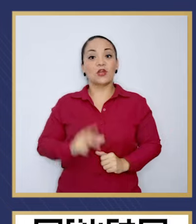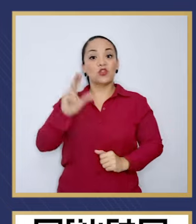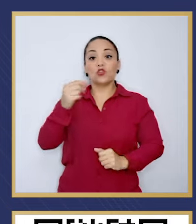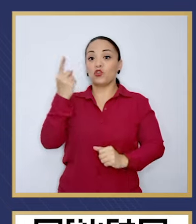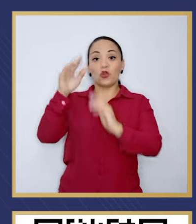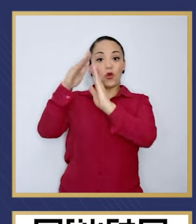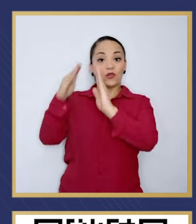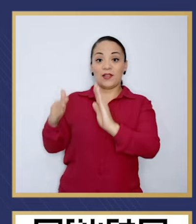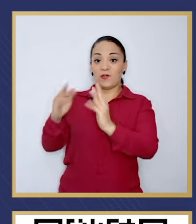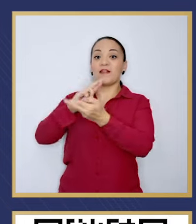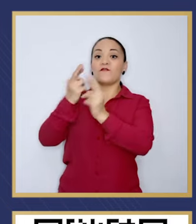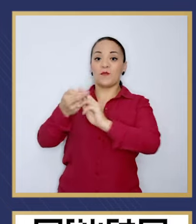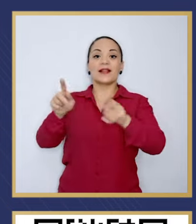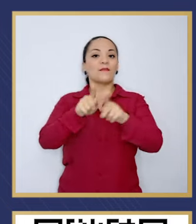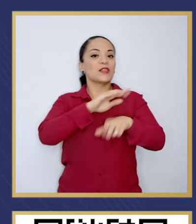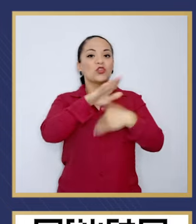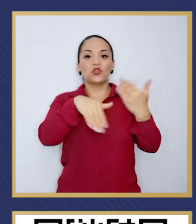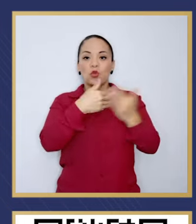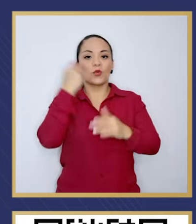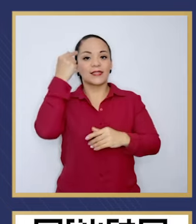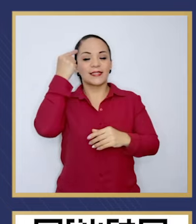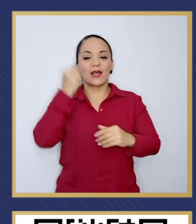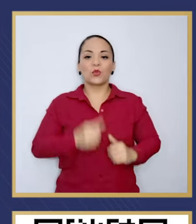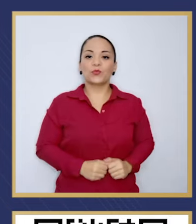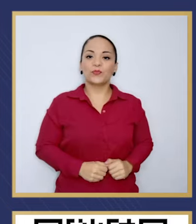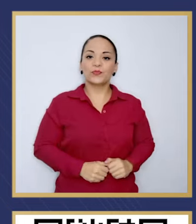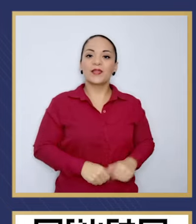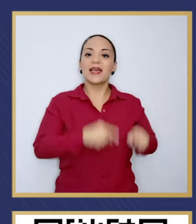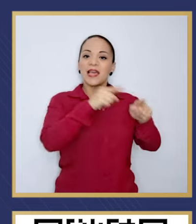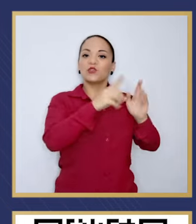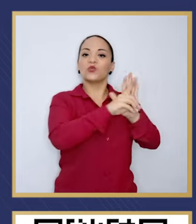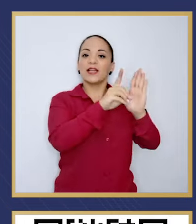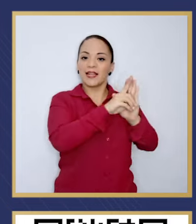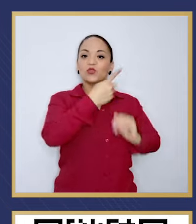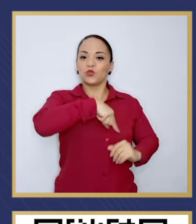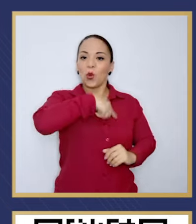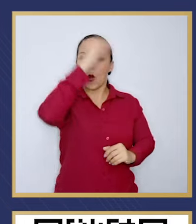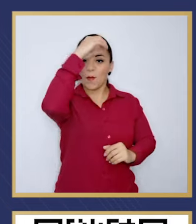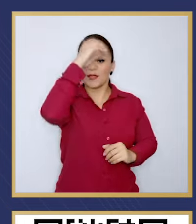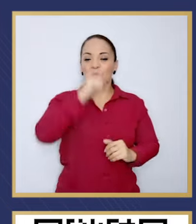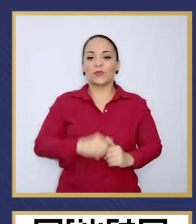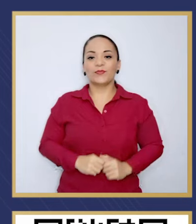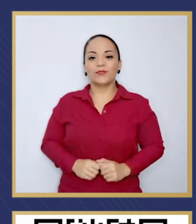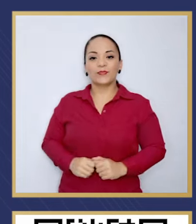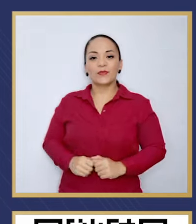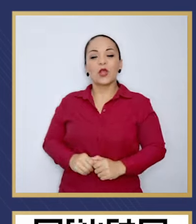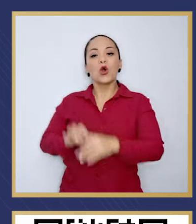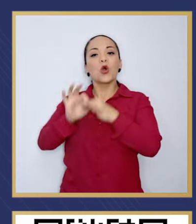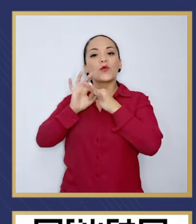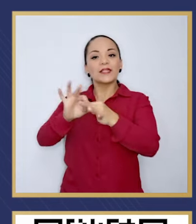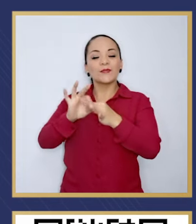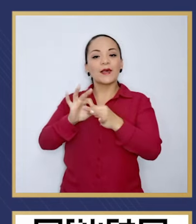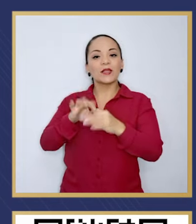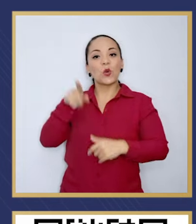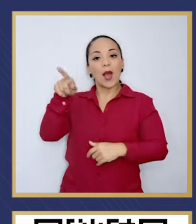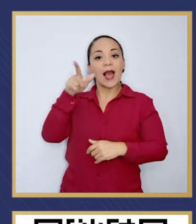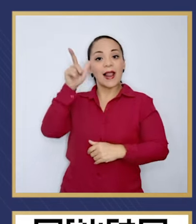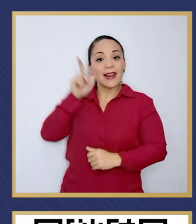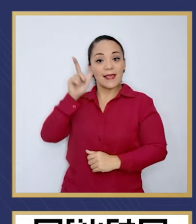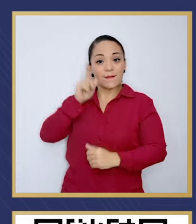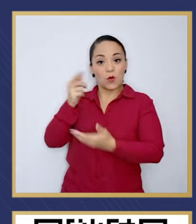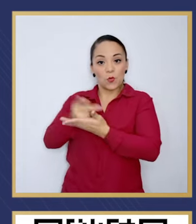Contraloría sino en toda la estructura del Estado. Porque es un derecho que tenemos para opinar. Bueno, con respecto a lo de Limón,